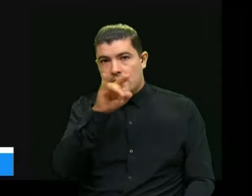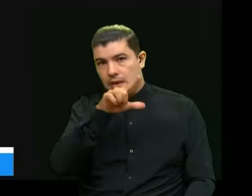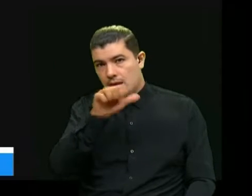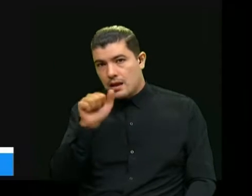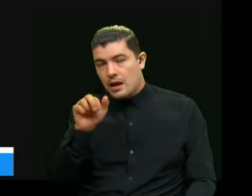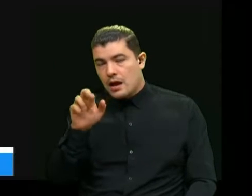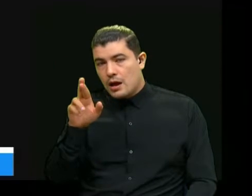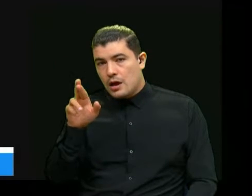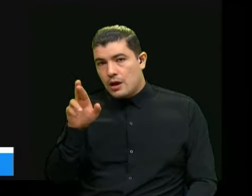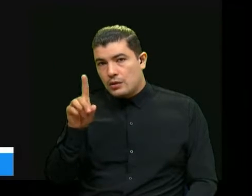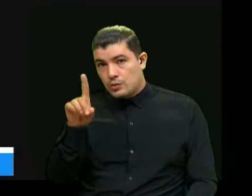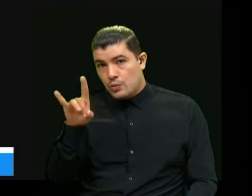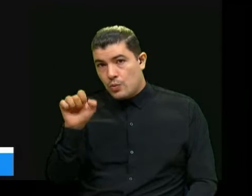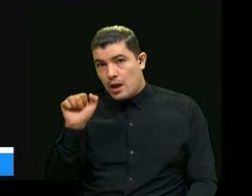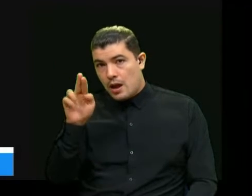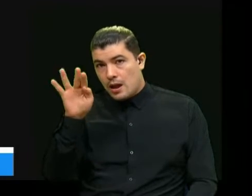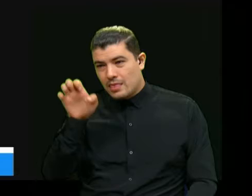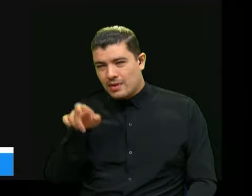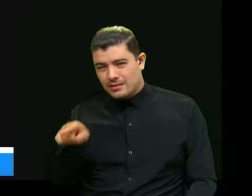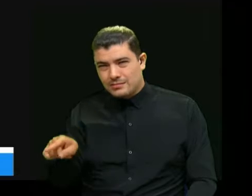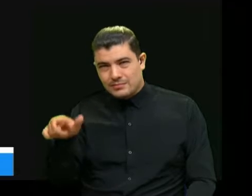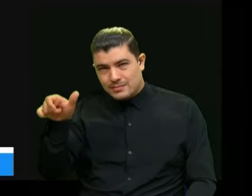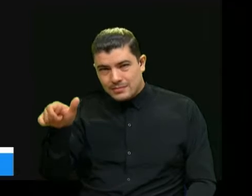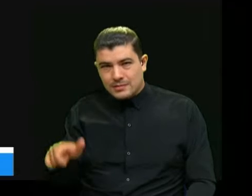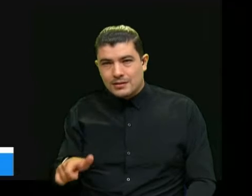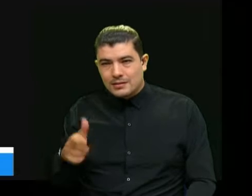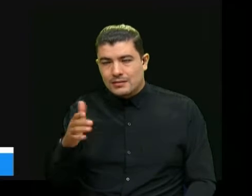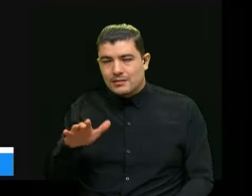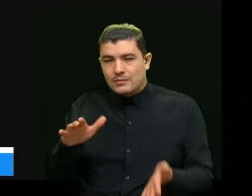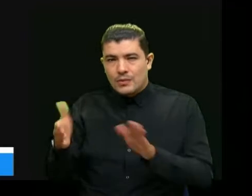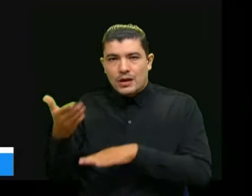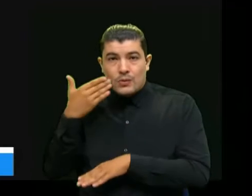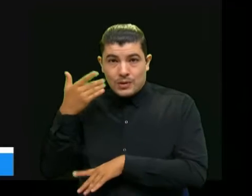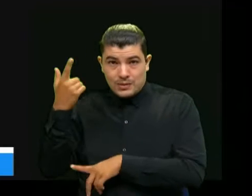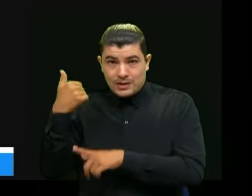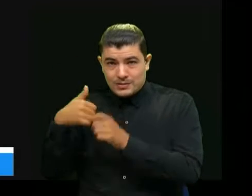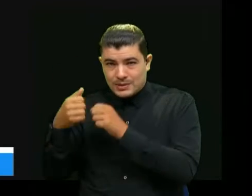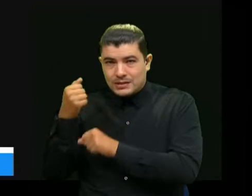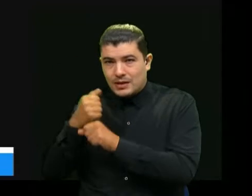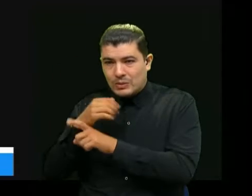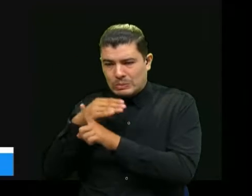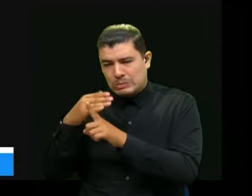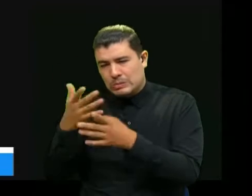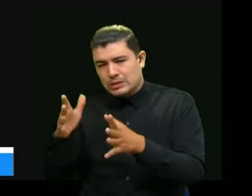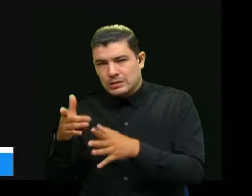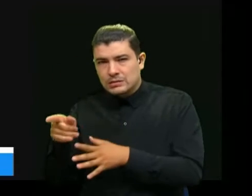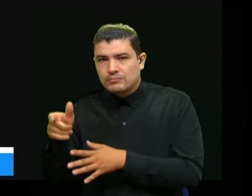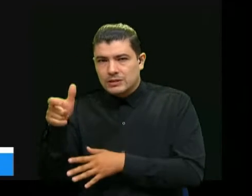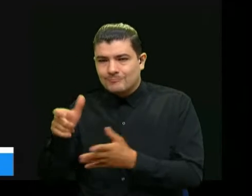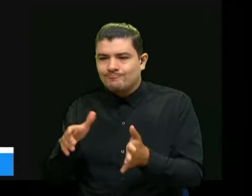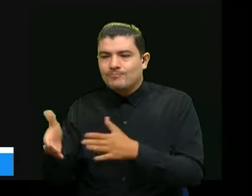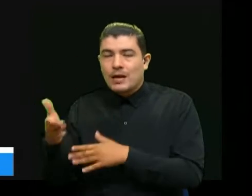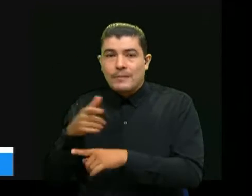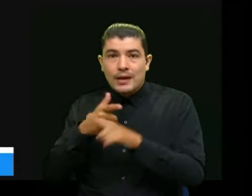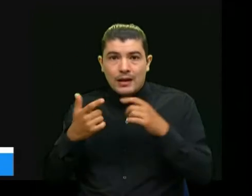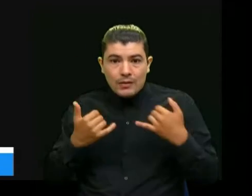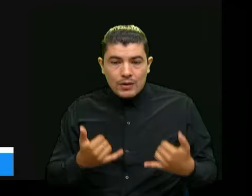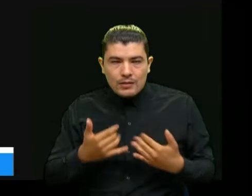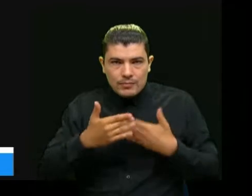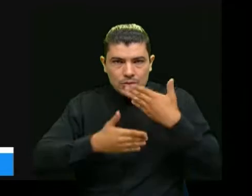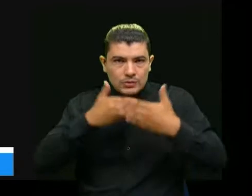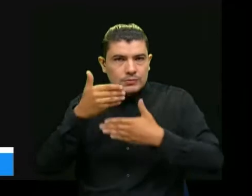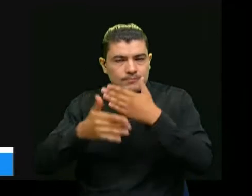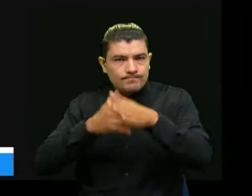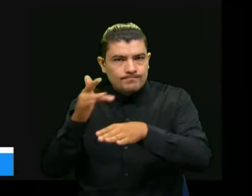Directiva que desafortunadamente falleció a mediados del año pasado en medio de esta pandemia y que ese sea un vehículo de